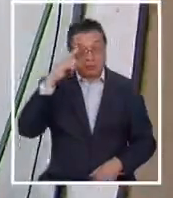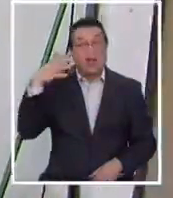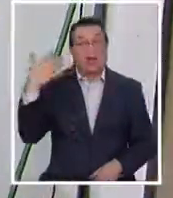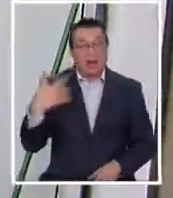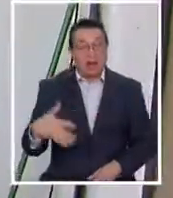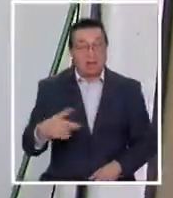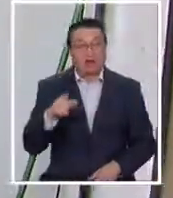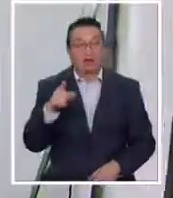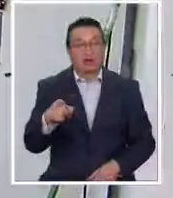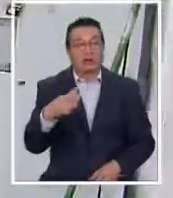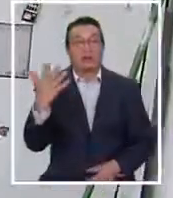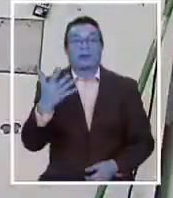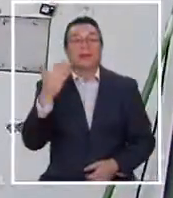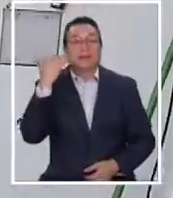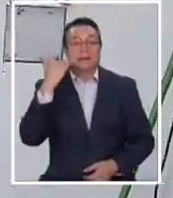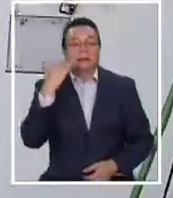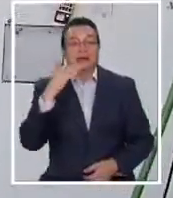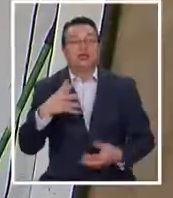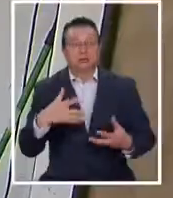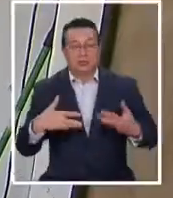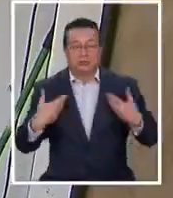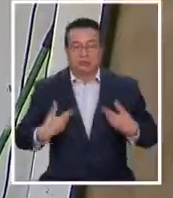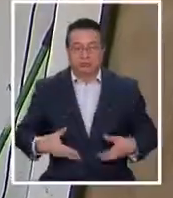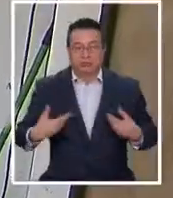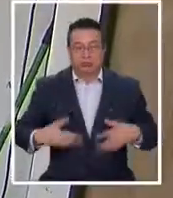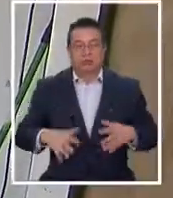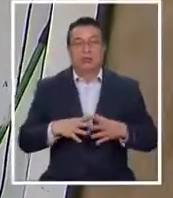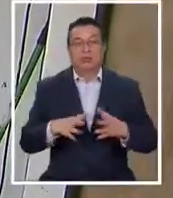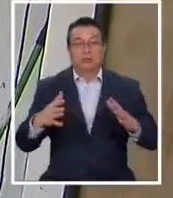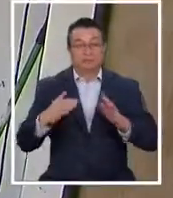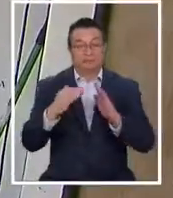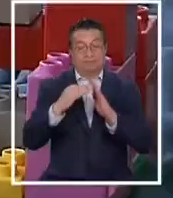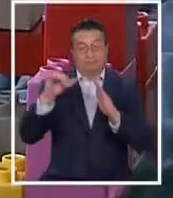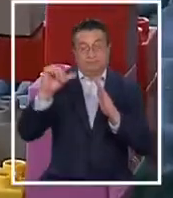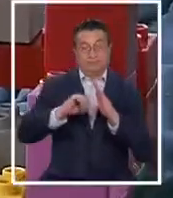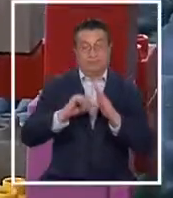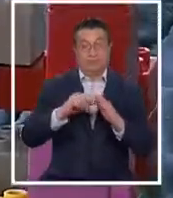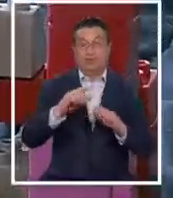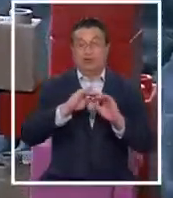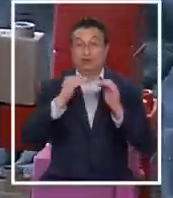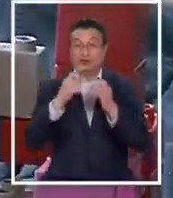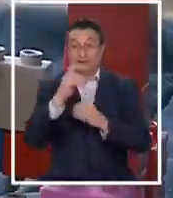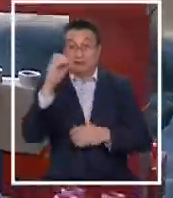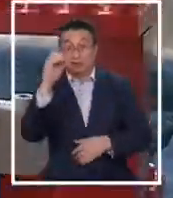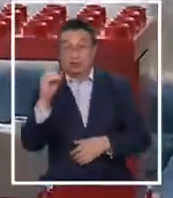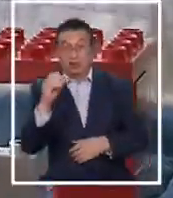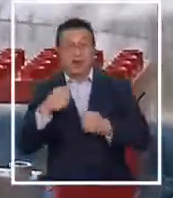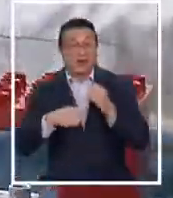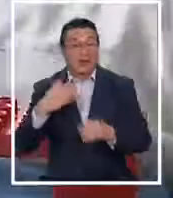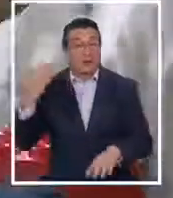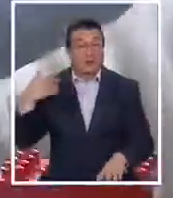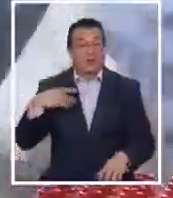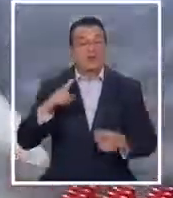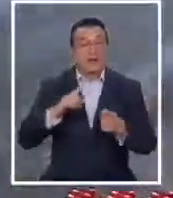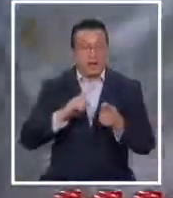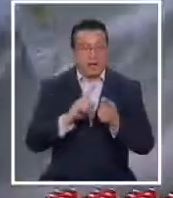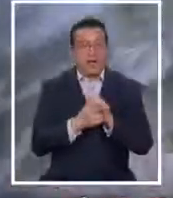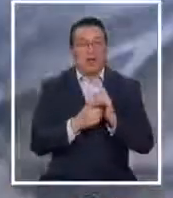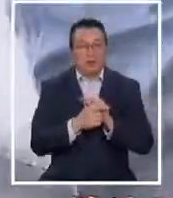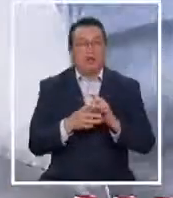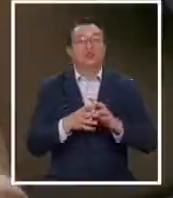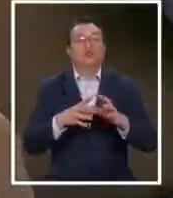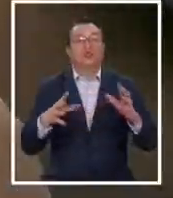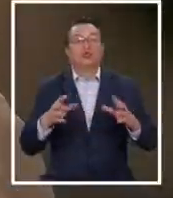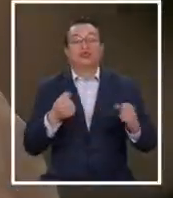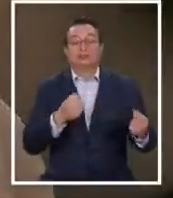un espacio para que los niños boten tensiones. Durante el confinamiento total del año pasado, notó importantes cambios en el